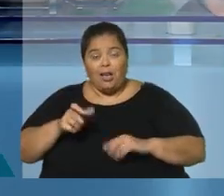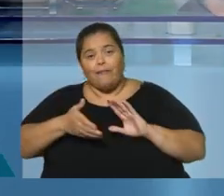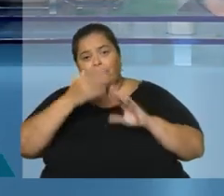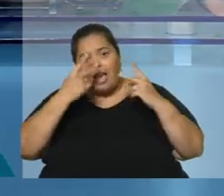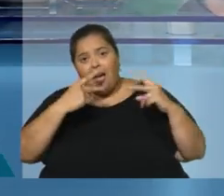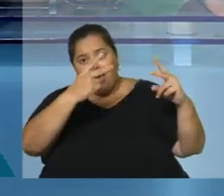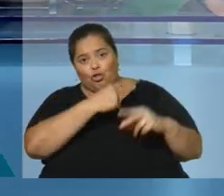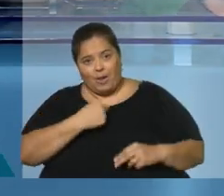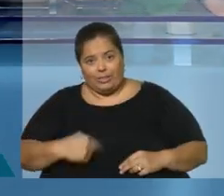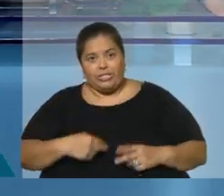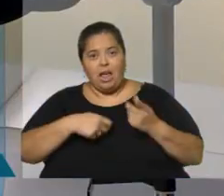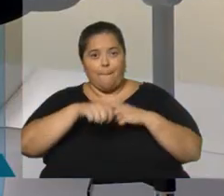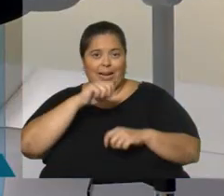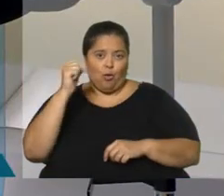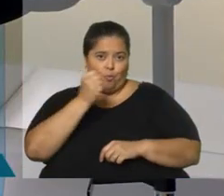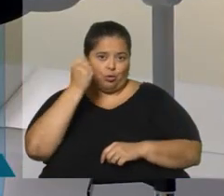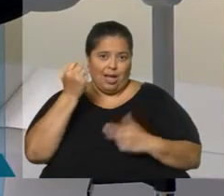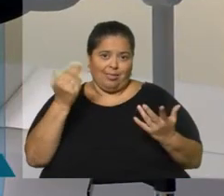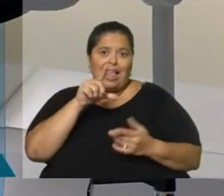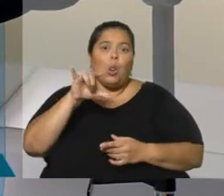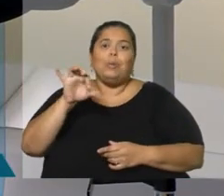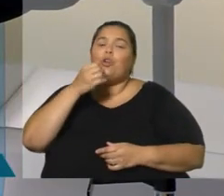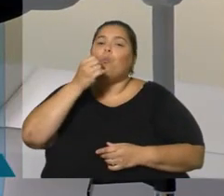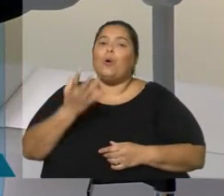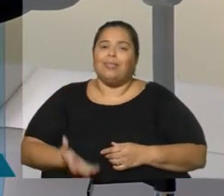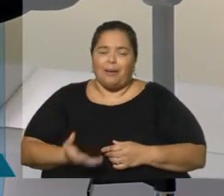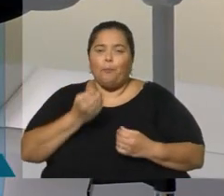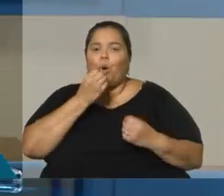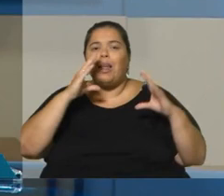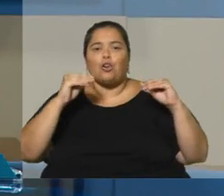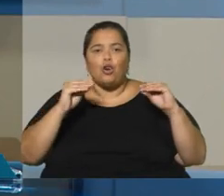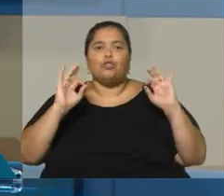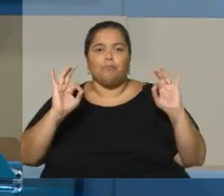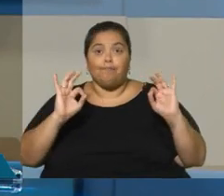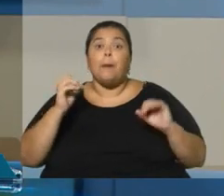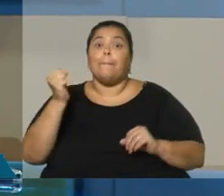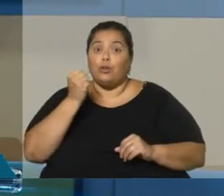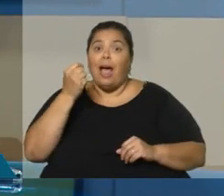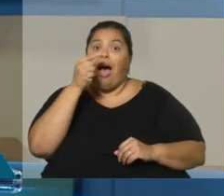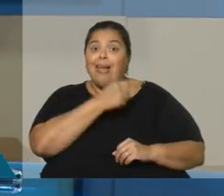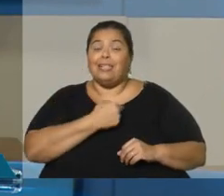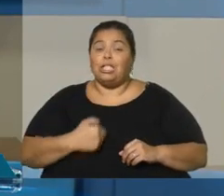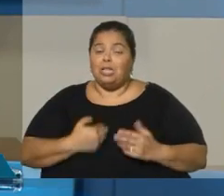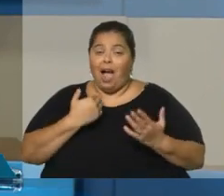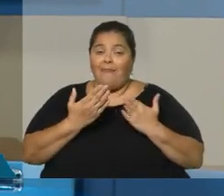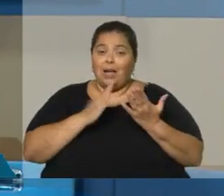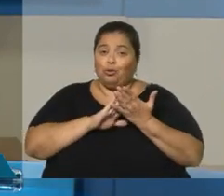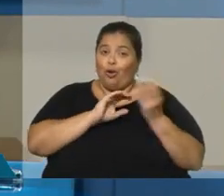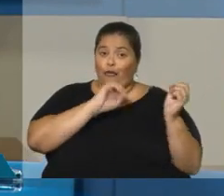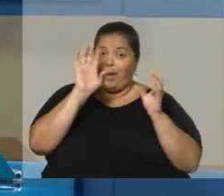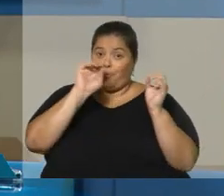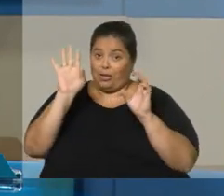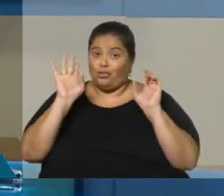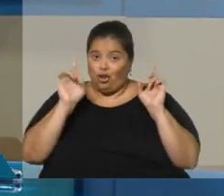importante para Uruguay. Luis Custodio, ¿cómo anda? ¿Cómo les va? Buenas noches. Mucho nos importa China cuando hablamos de exportaciones de bienes, sobre todo.